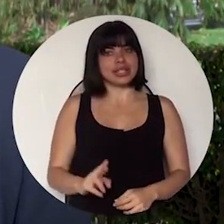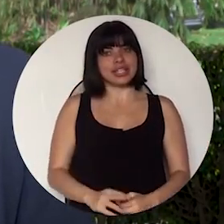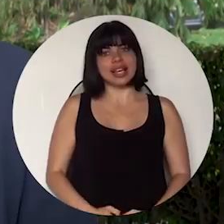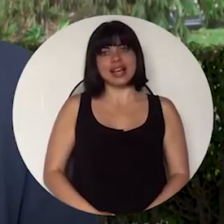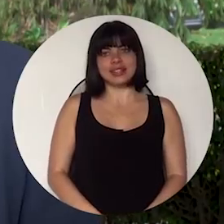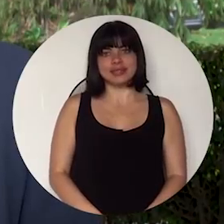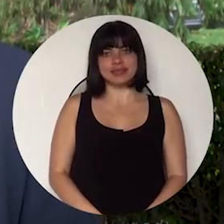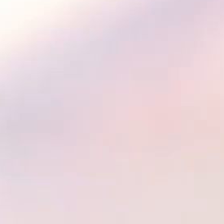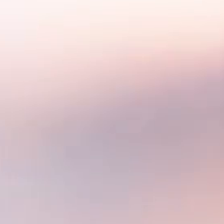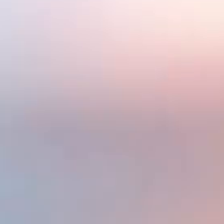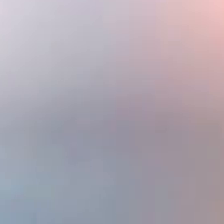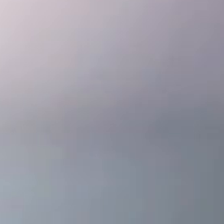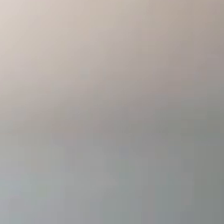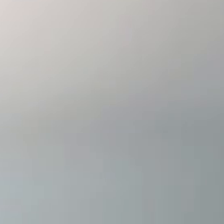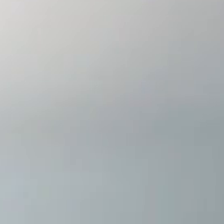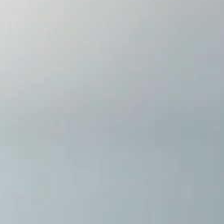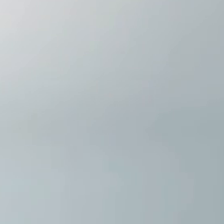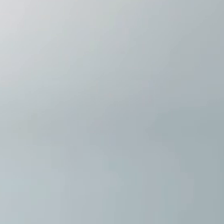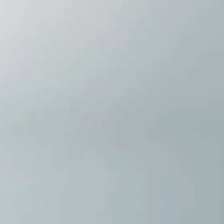Rica.